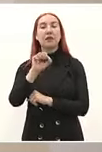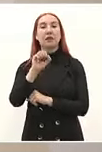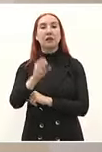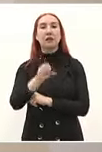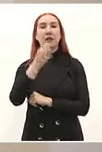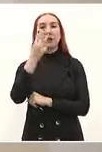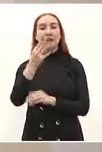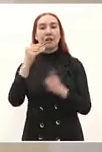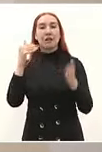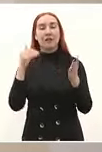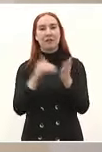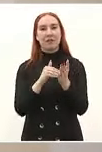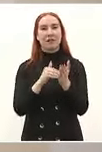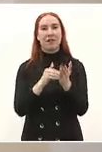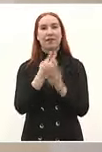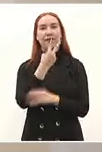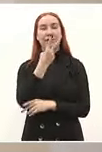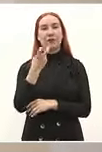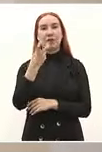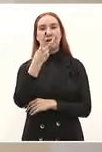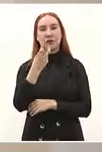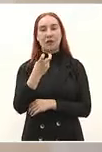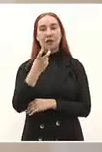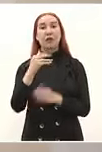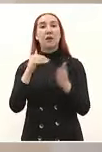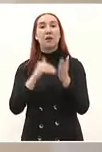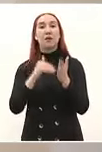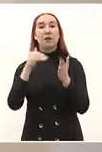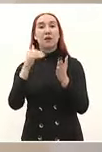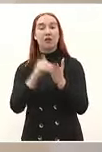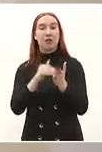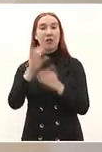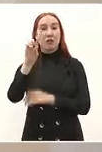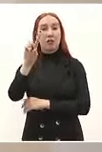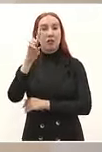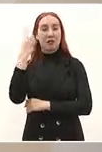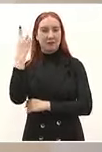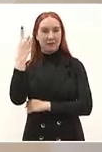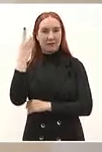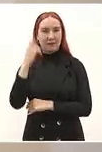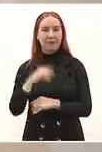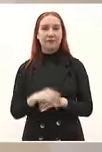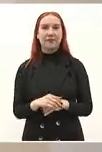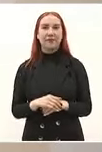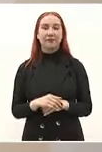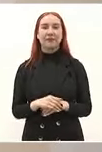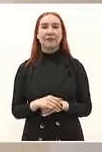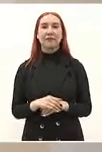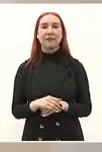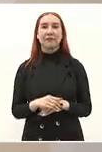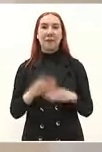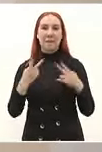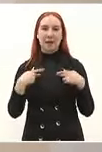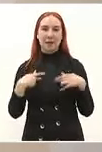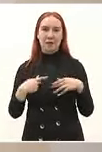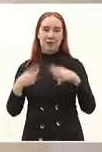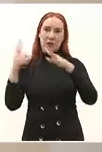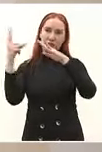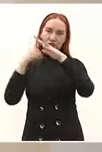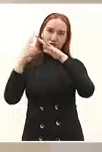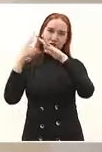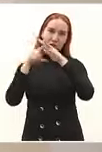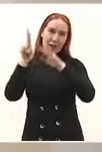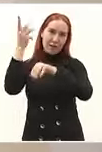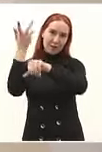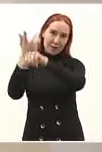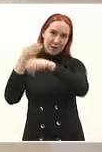mil 200 millones de dólares nuestros paisanos a sus familiares